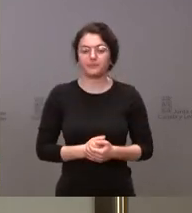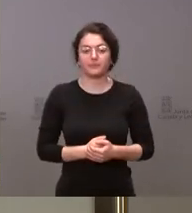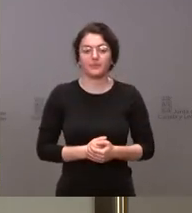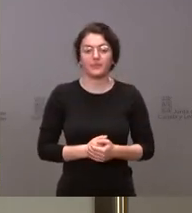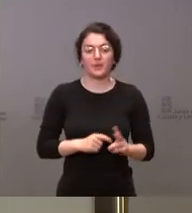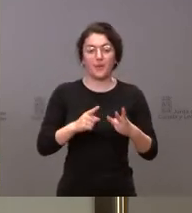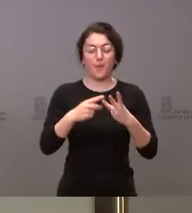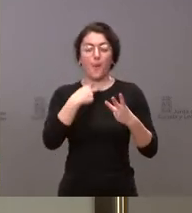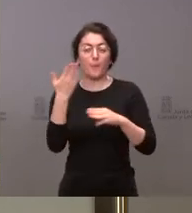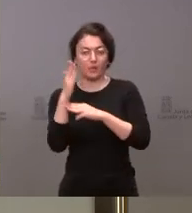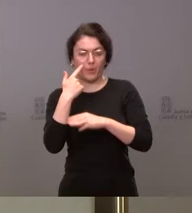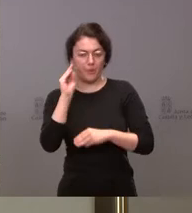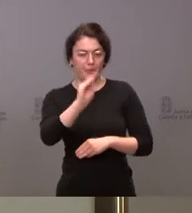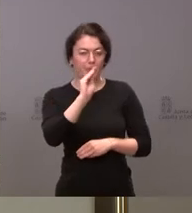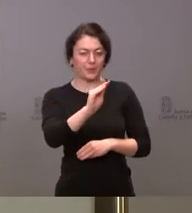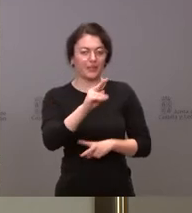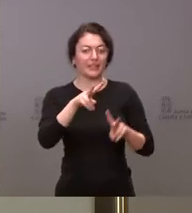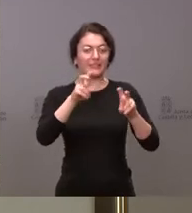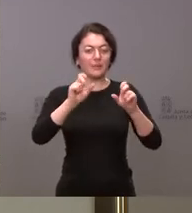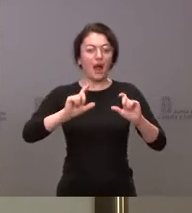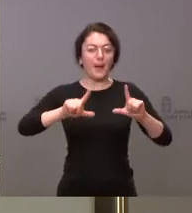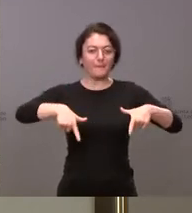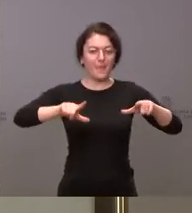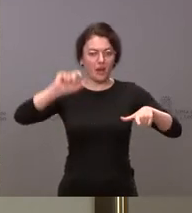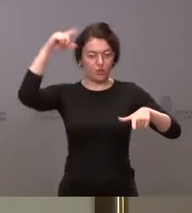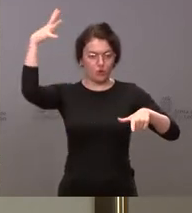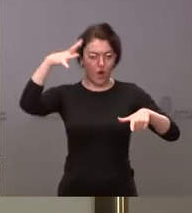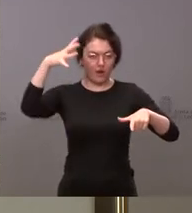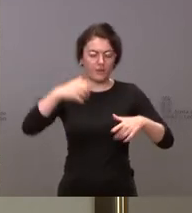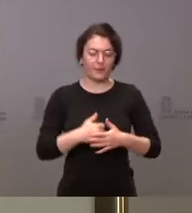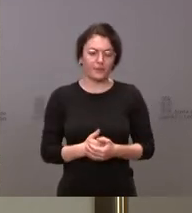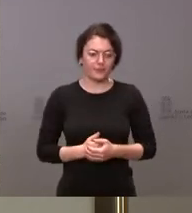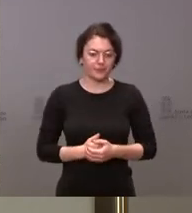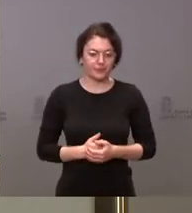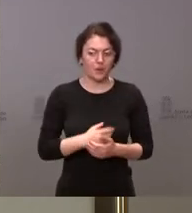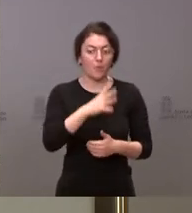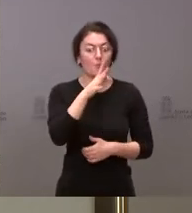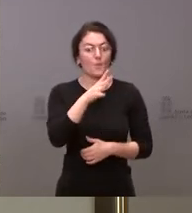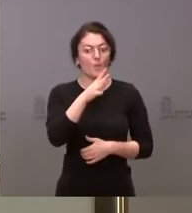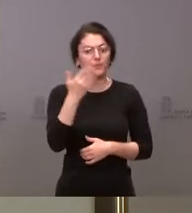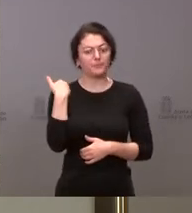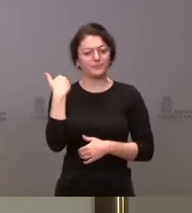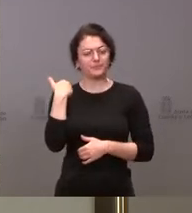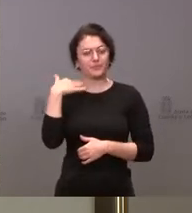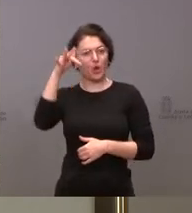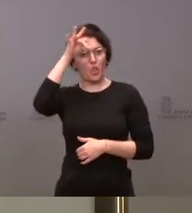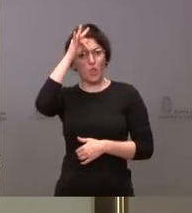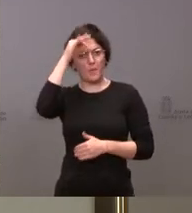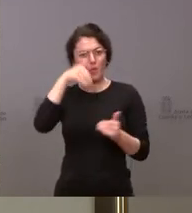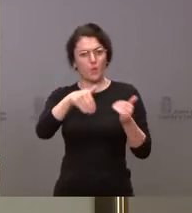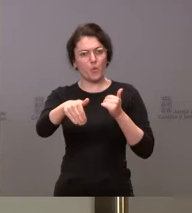sobre el asunto de las placas solares, porque el domingo en Tábara hay una movilización